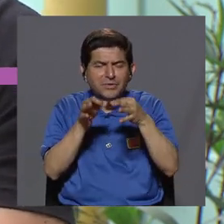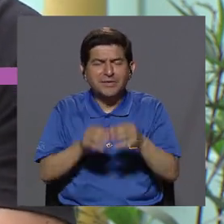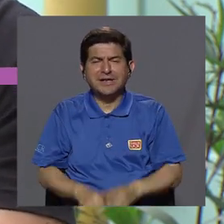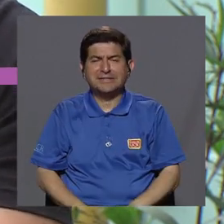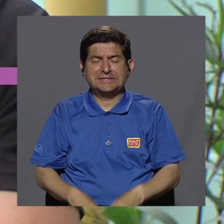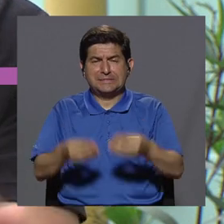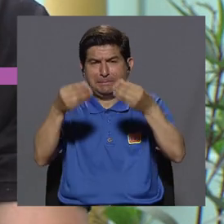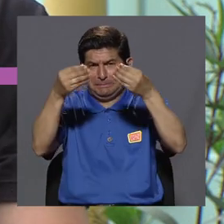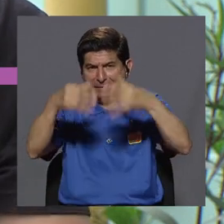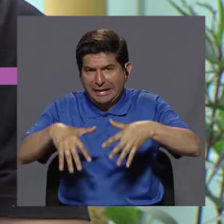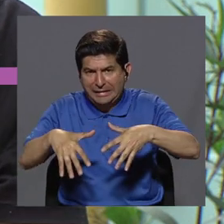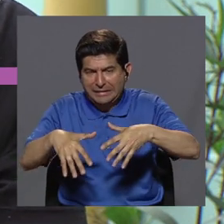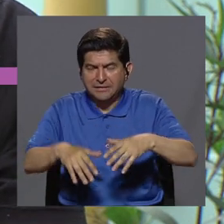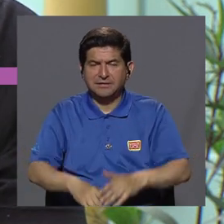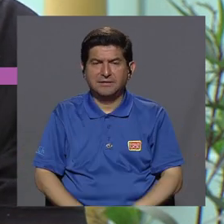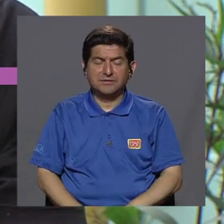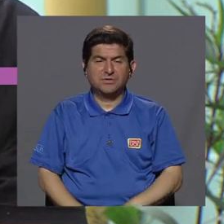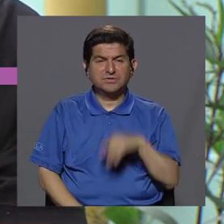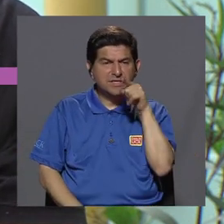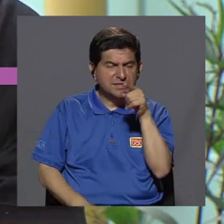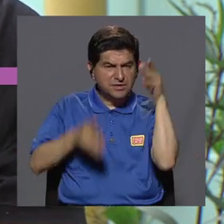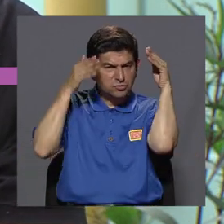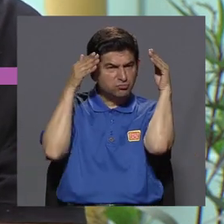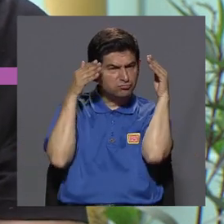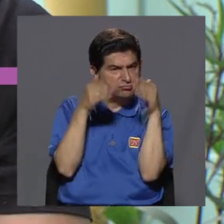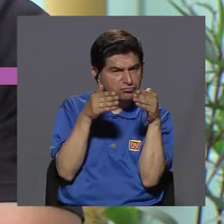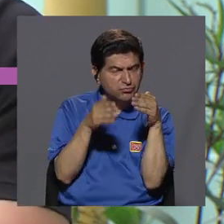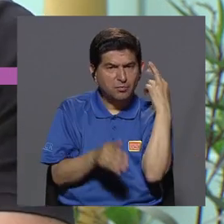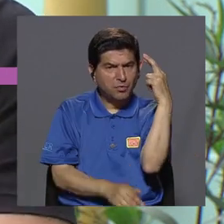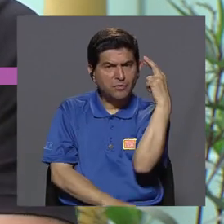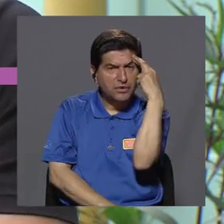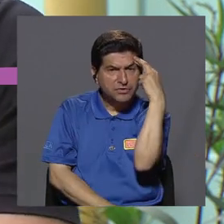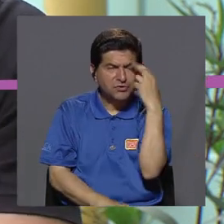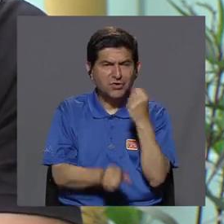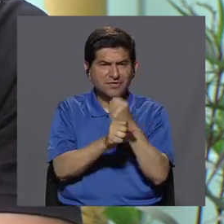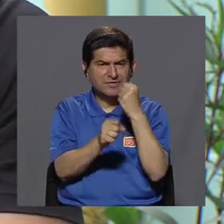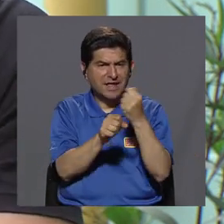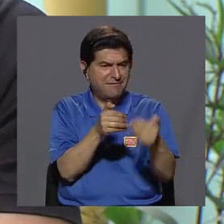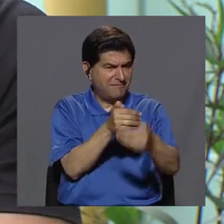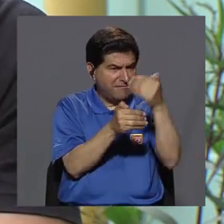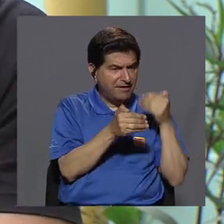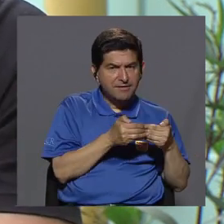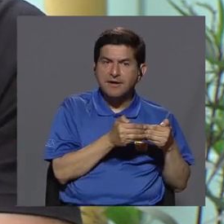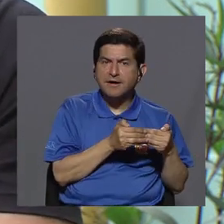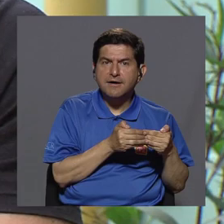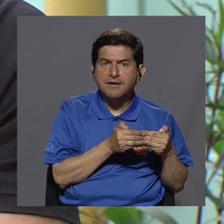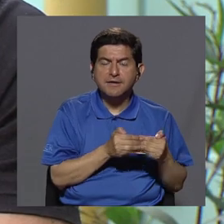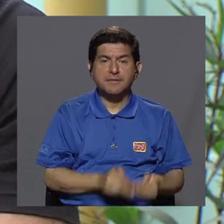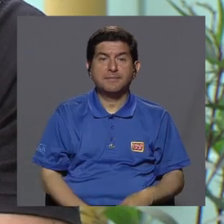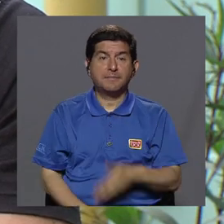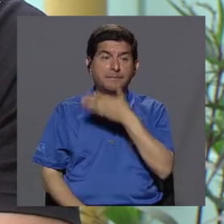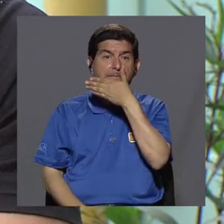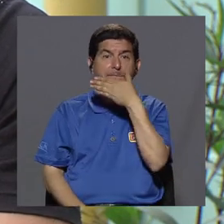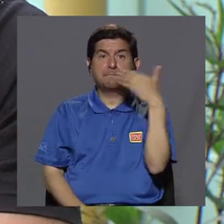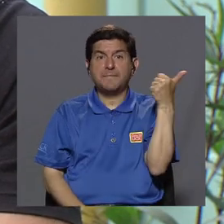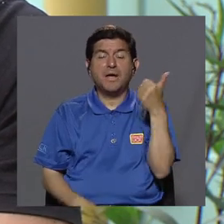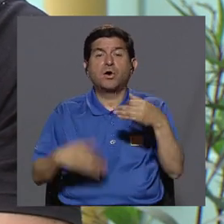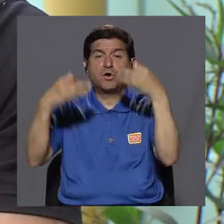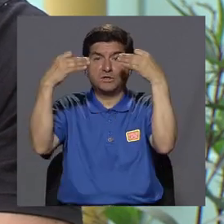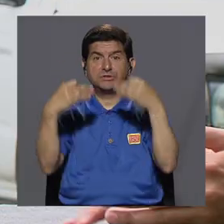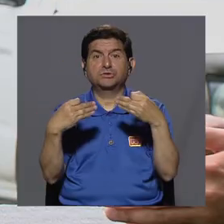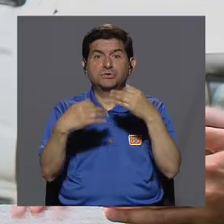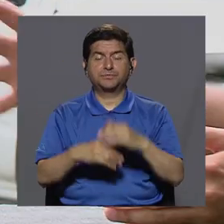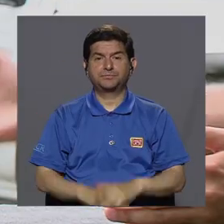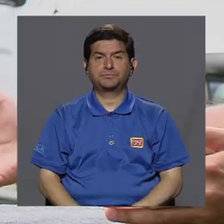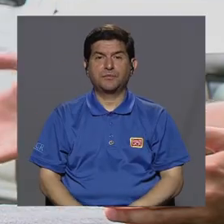Entonces, tenemos que ir a esa causa, ¿verdad? Trabajar desde ahí, ¿para qué? Para tomar mejores decisiones